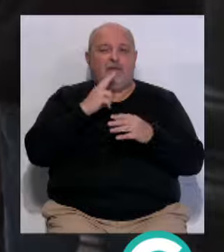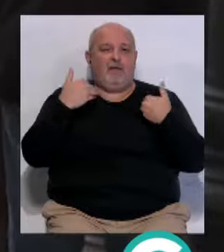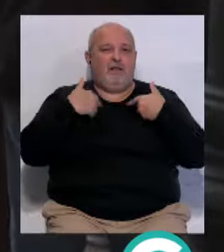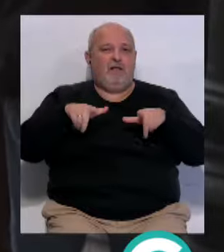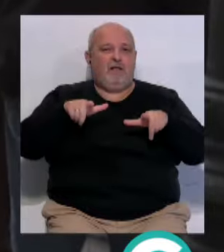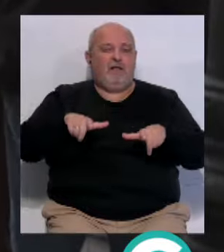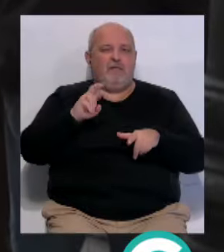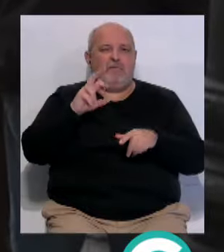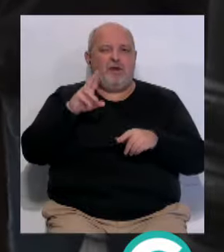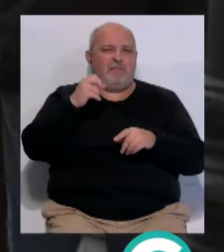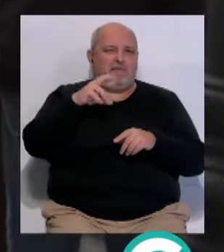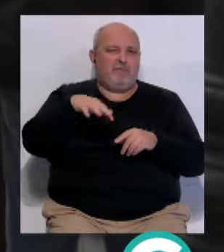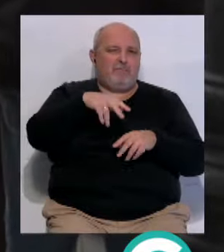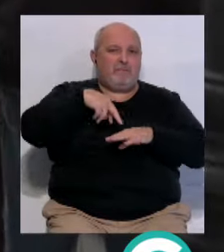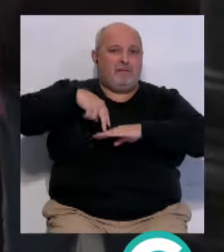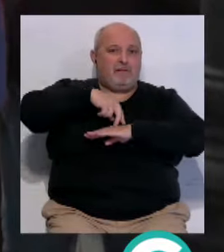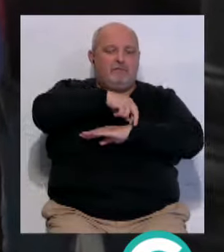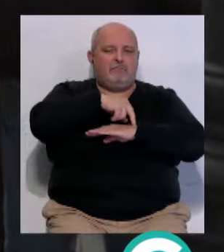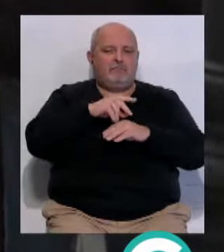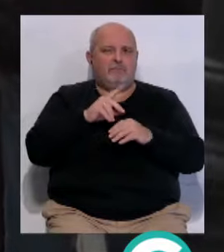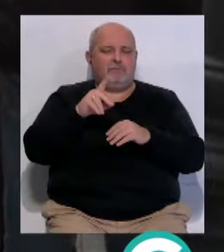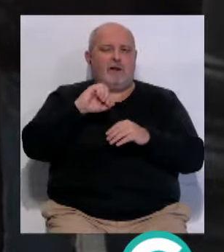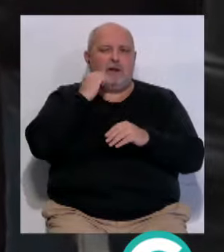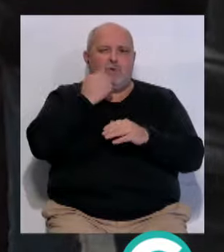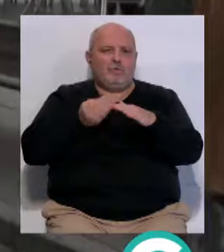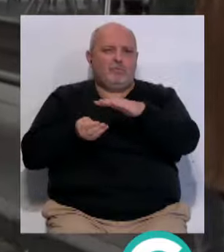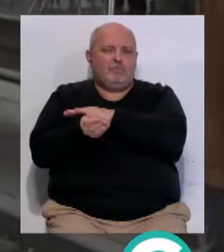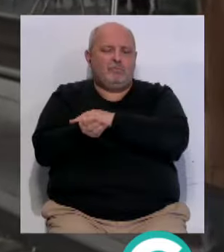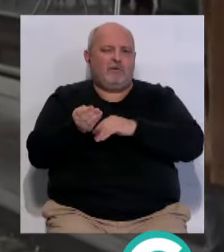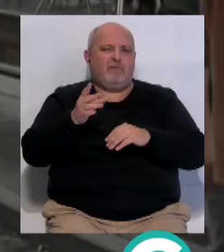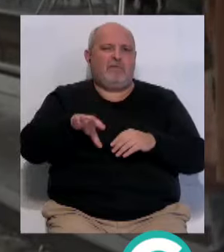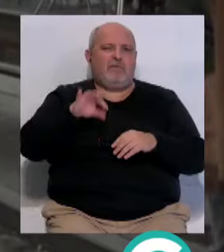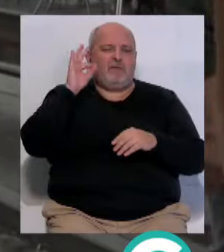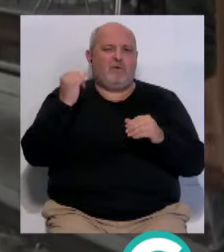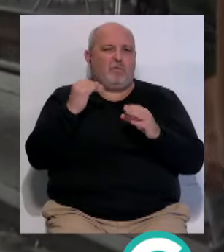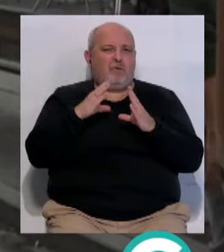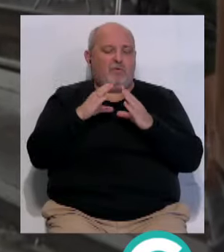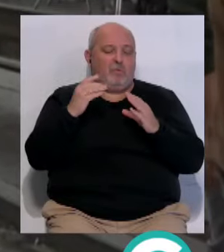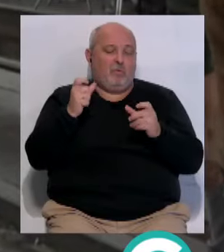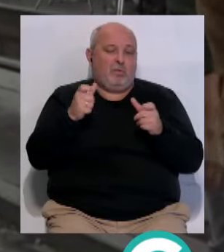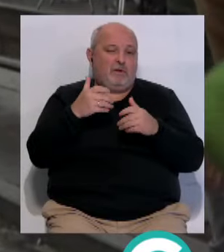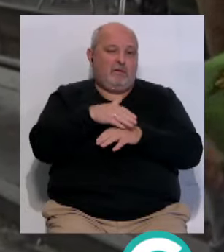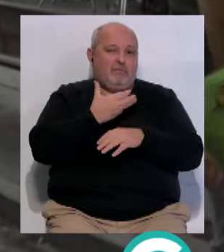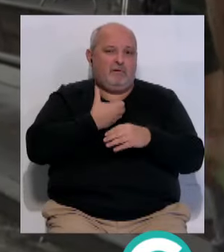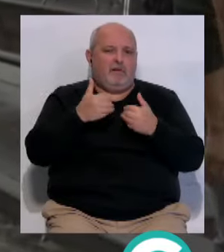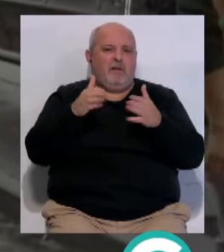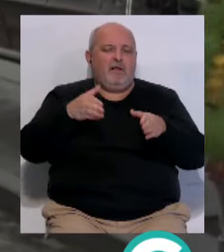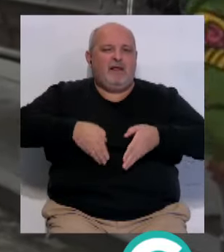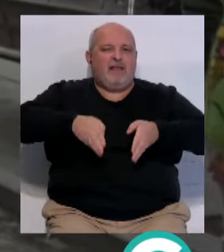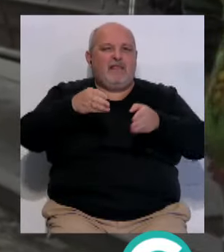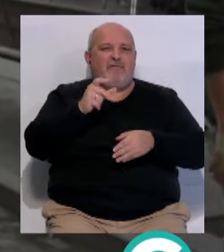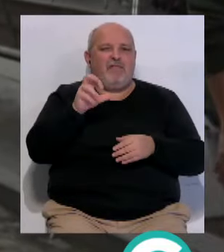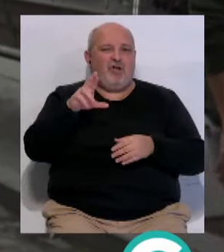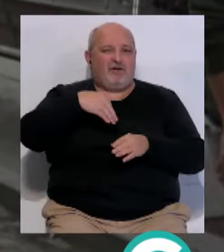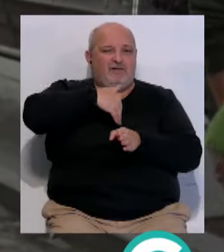plataforma veedor... ...mentidero peatonal... ...interpuso recurso de reposición... ...a la decisión de la Junta de Gobierno local... ...de reabrir la calle y la